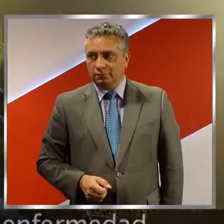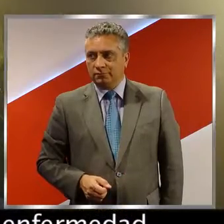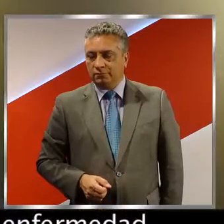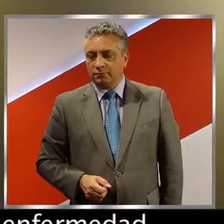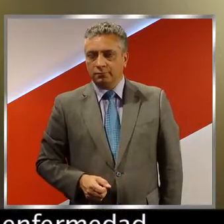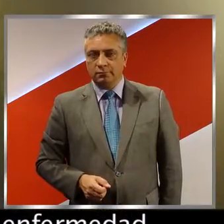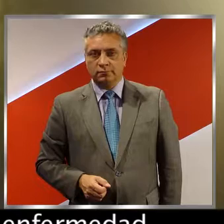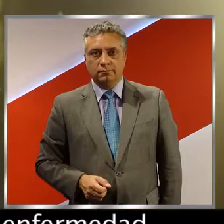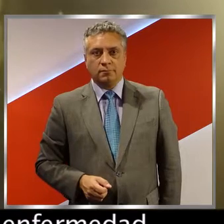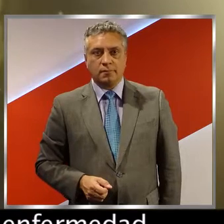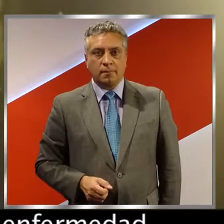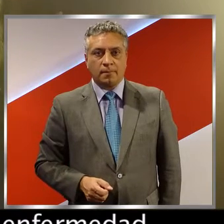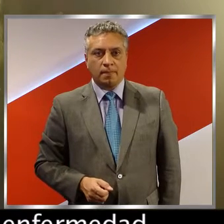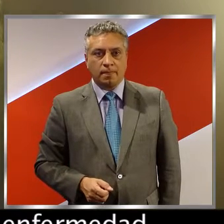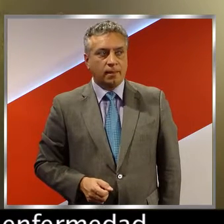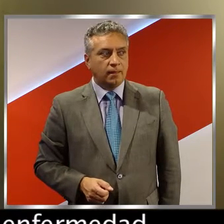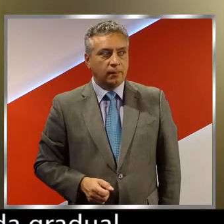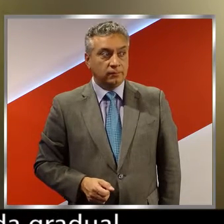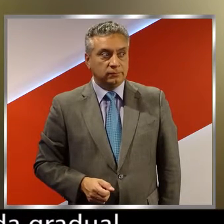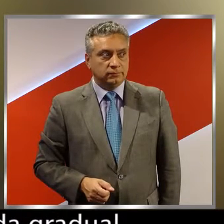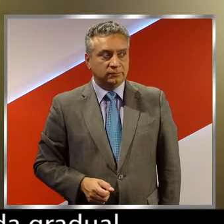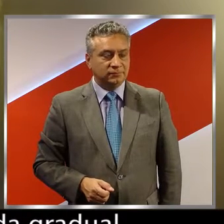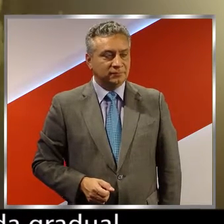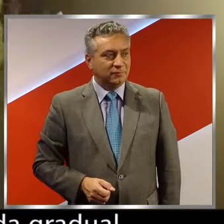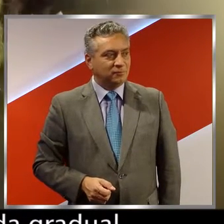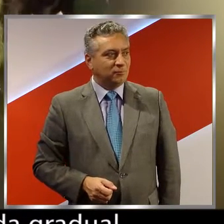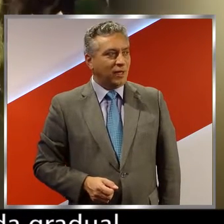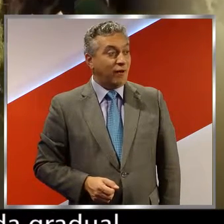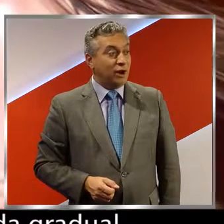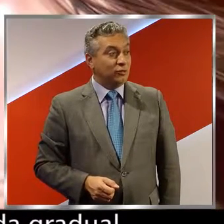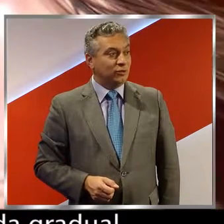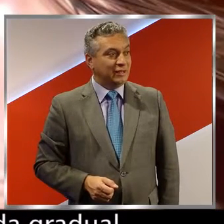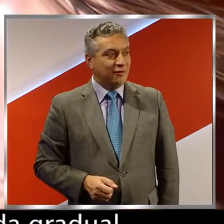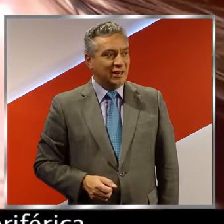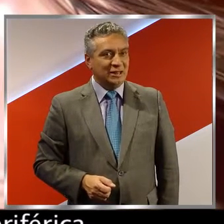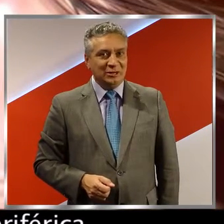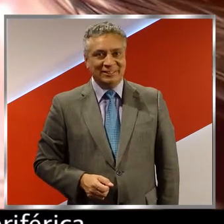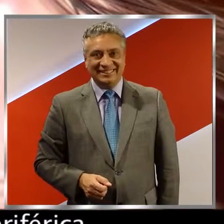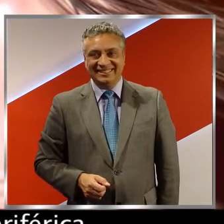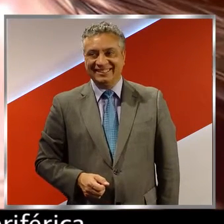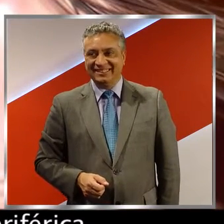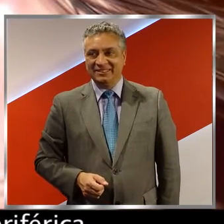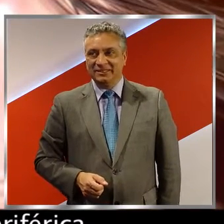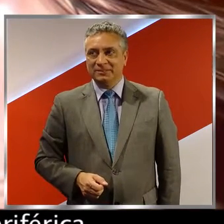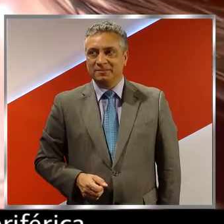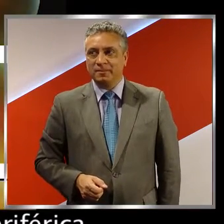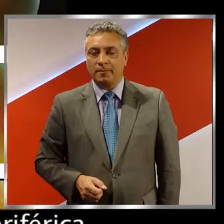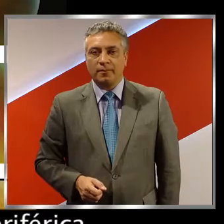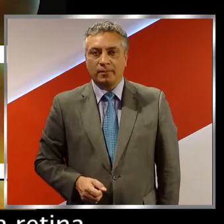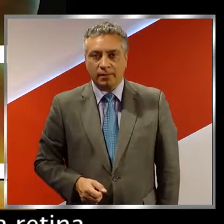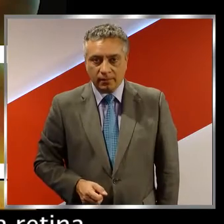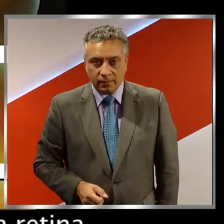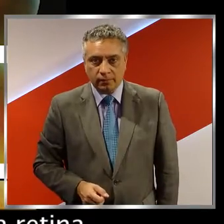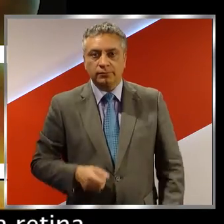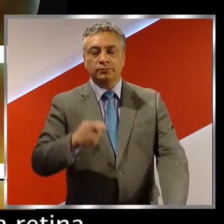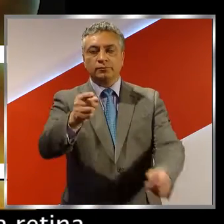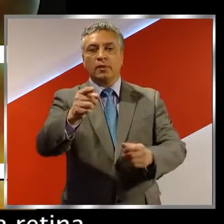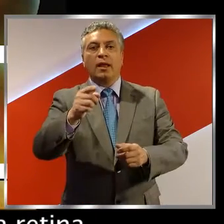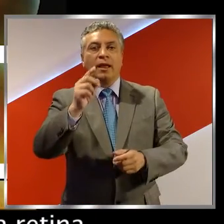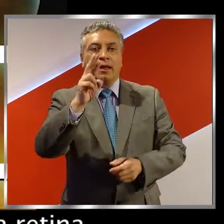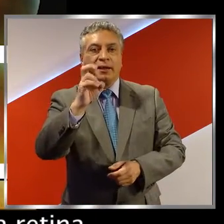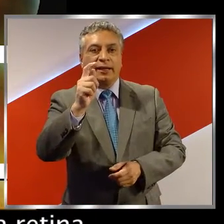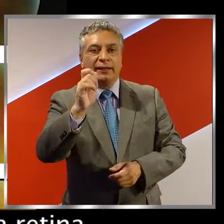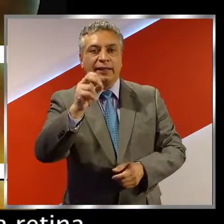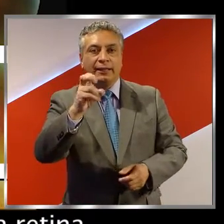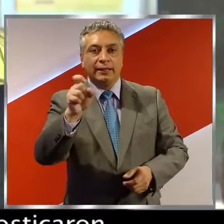La retinitis pigmentosa es una enfermedad caracterizada por una pérdida gradual de la visión nocturna y periférica, causada por